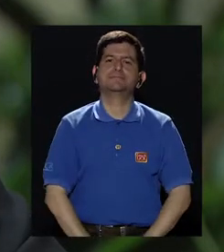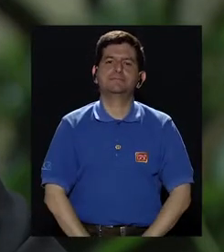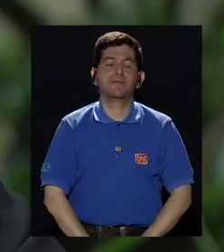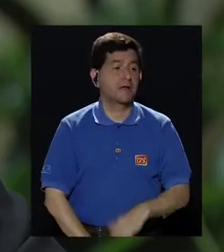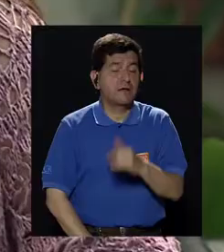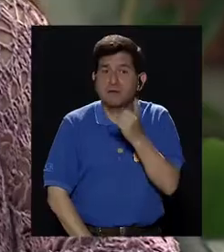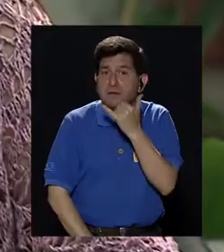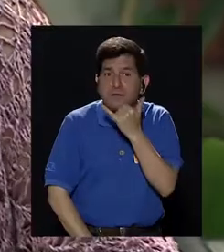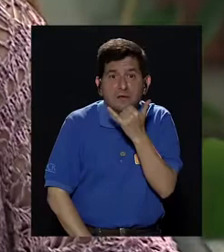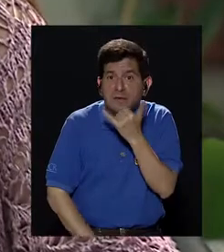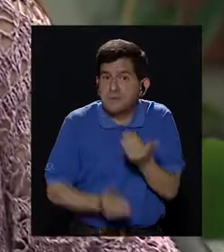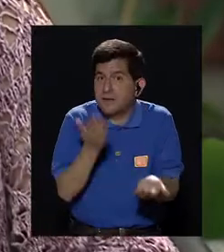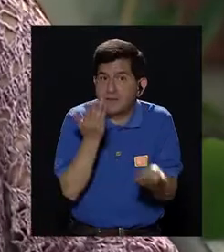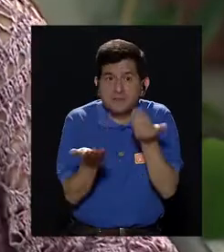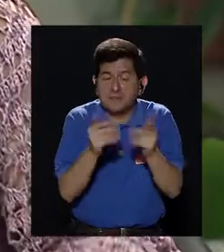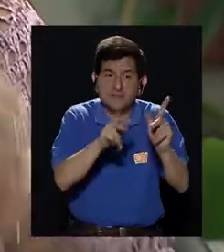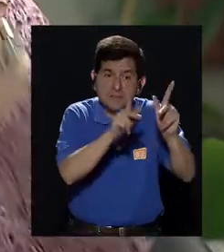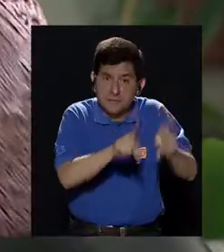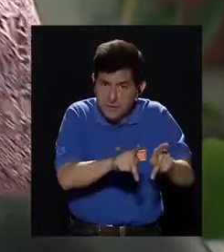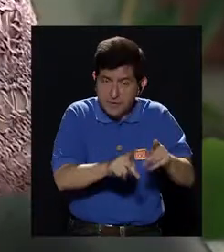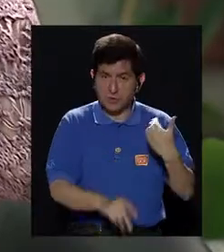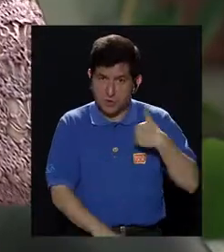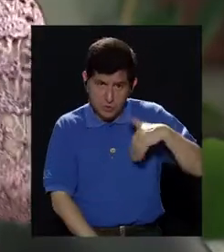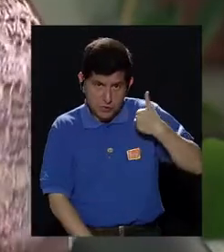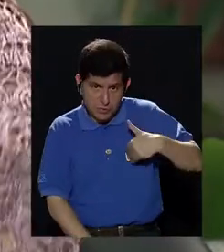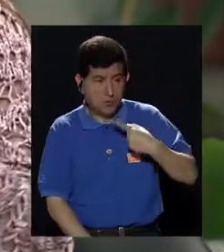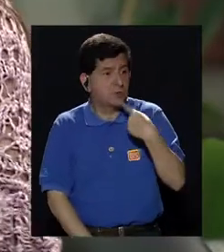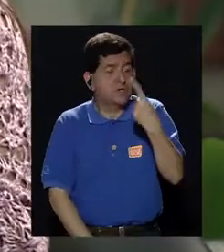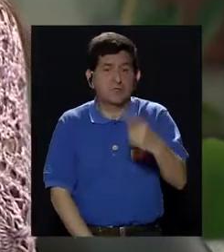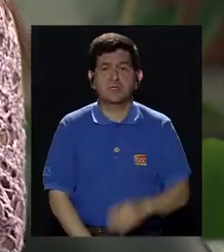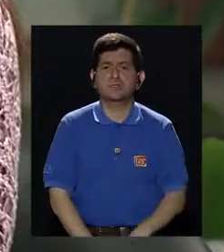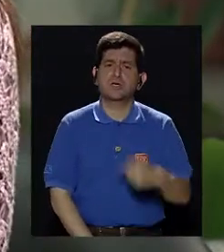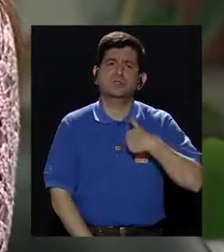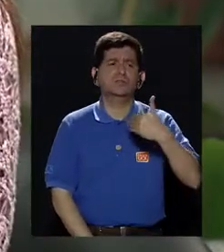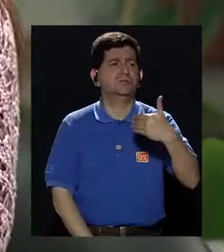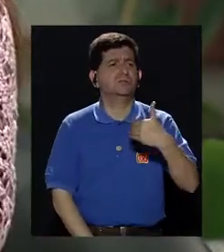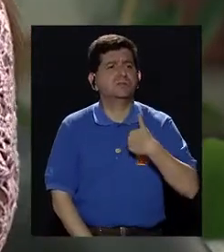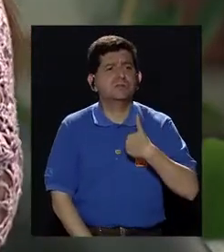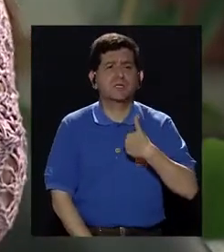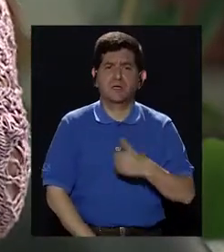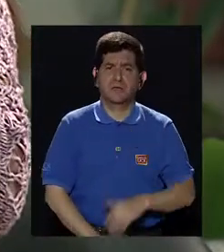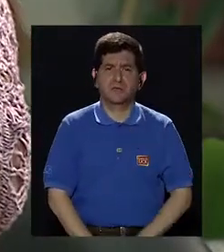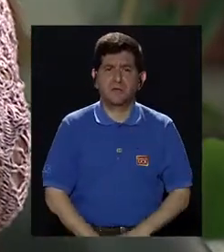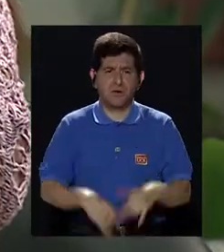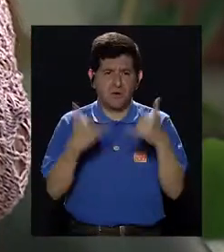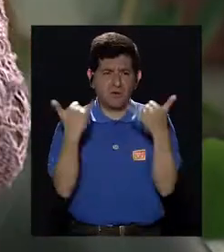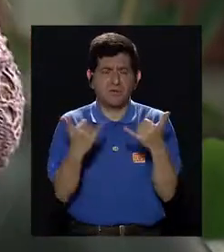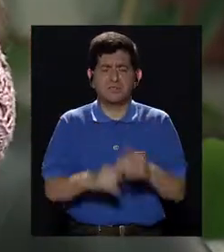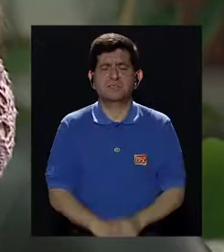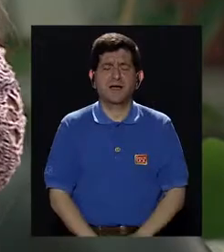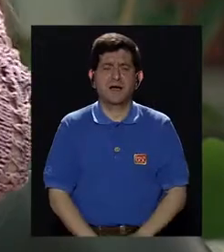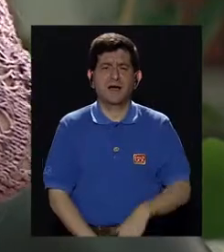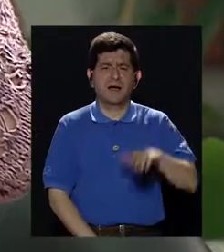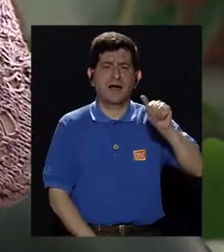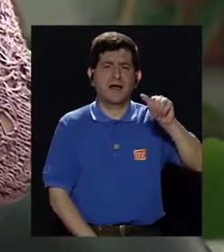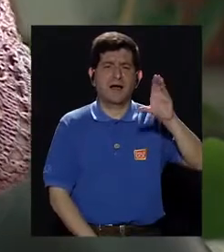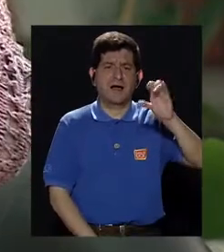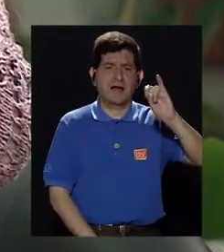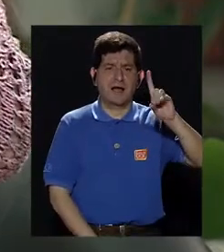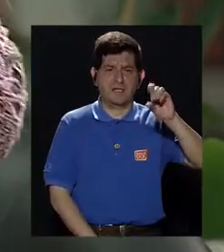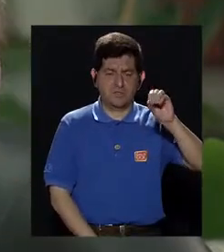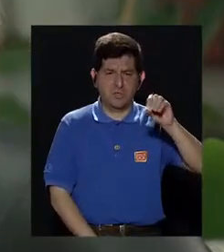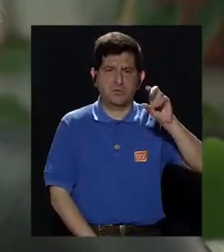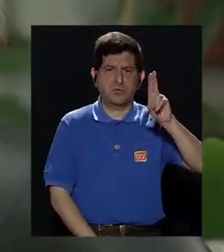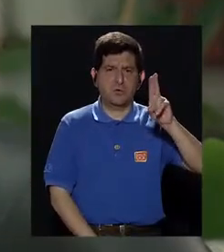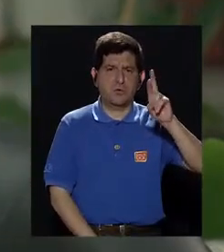Juan, ¿qué pasa también, don Gonzalo, con estas personas, estos varones que dicen, tengo ya el ácido úrico o bien